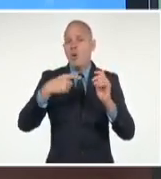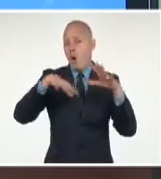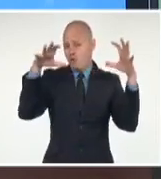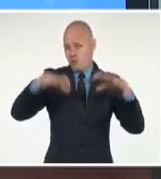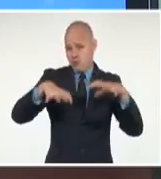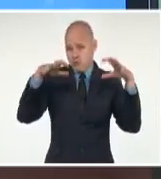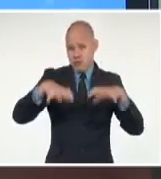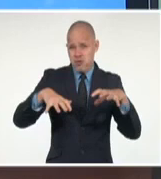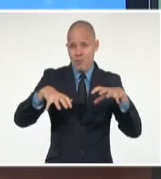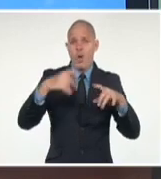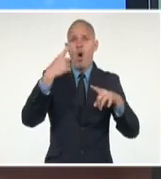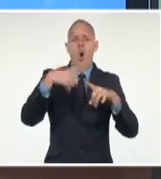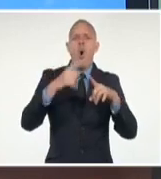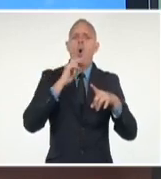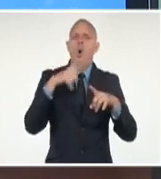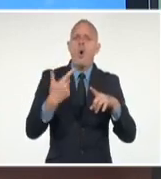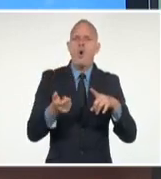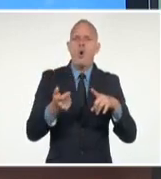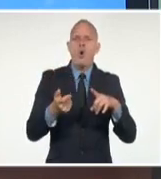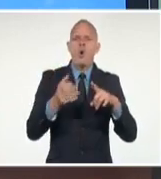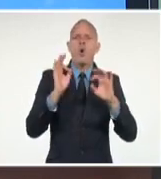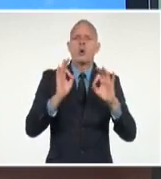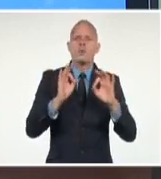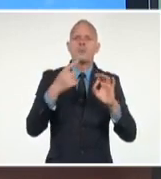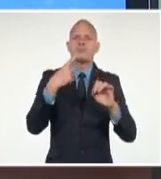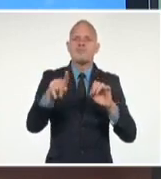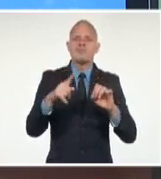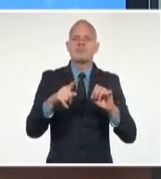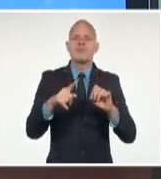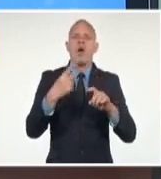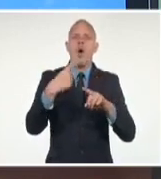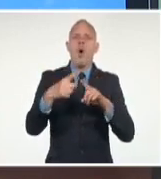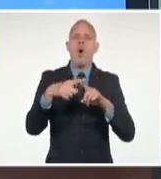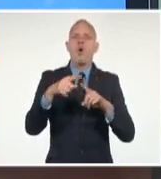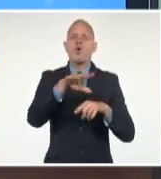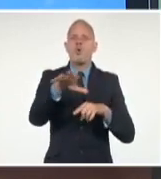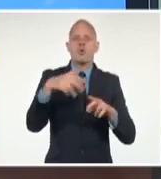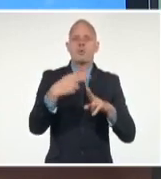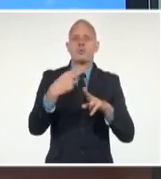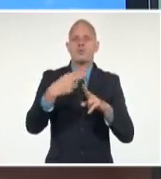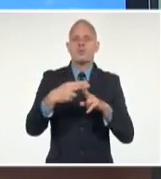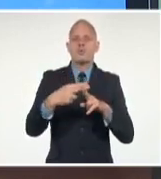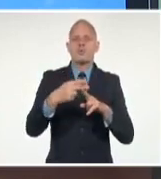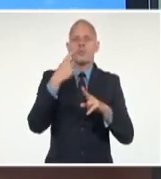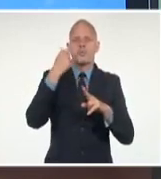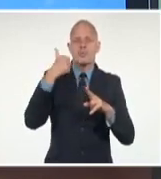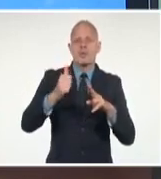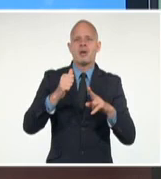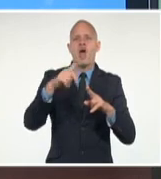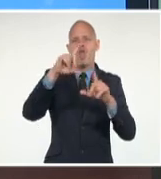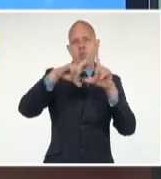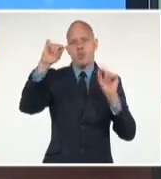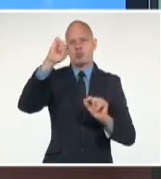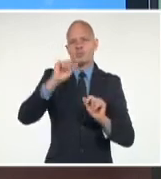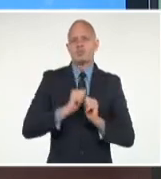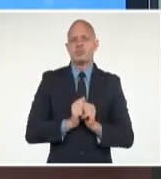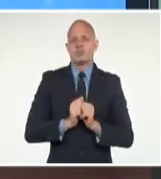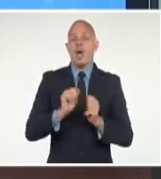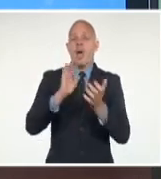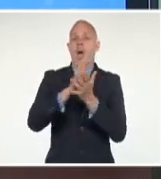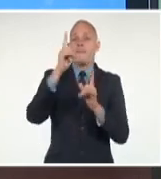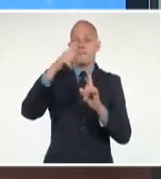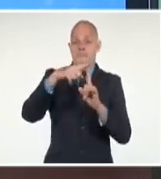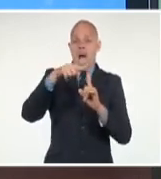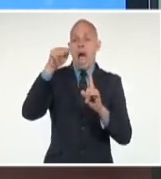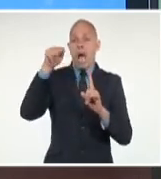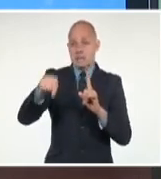en el envase Galindo. 117 en Rancho Luna. Y ha comenzado a llover en Matanza. Y ya tan solo de las 2 de la